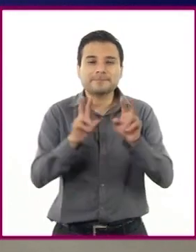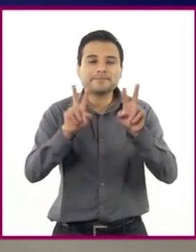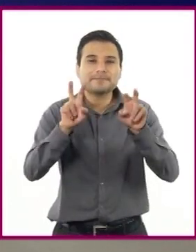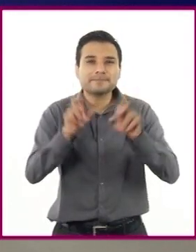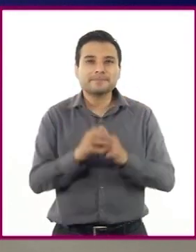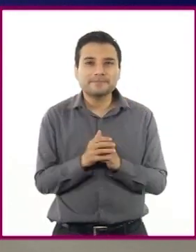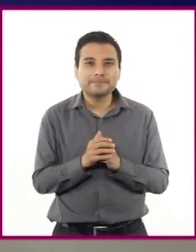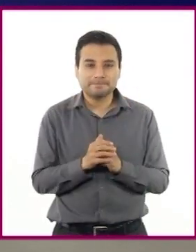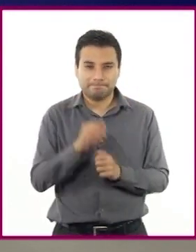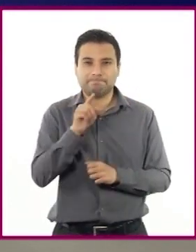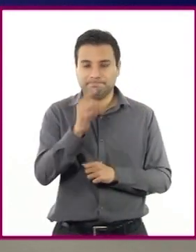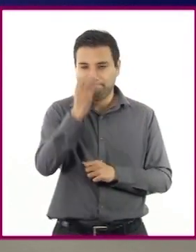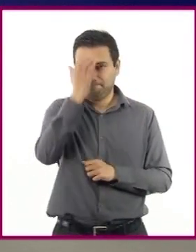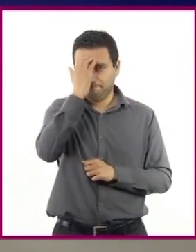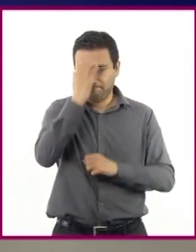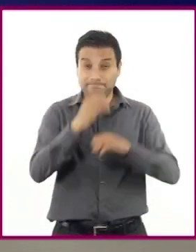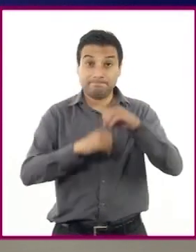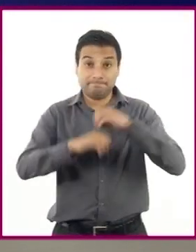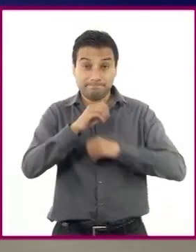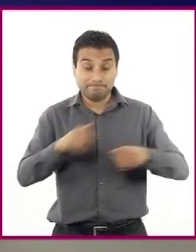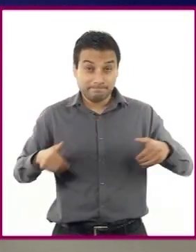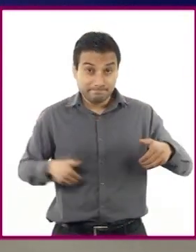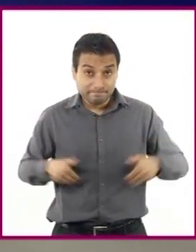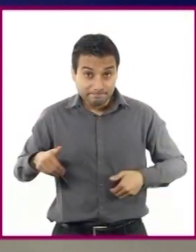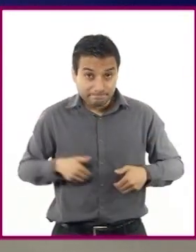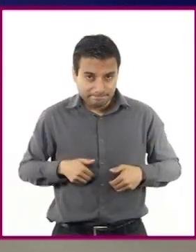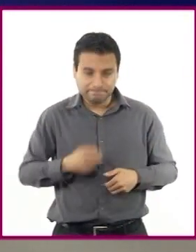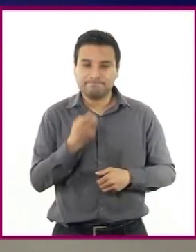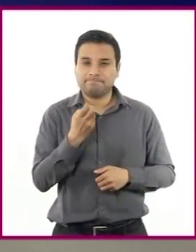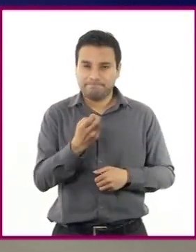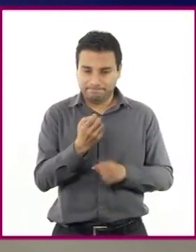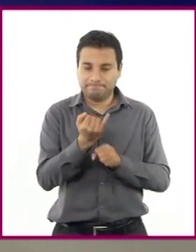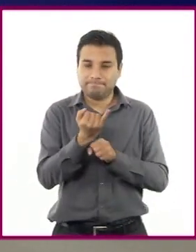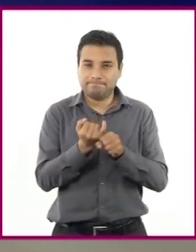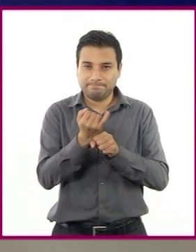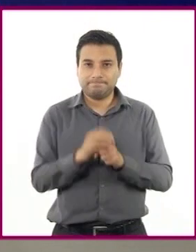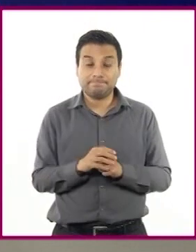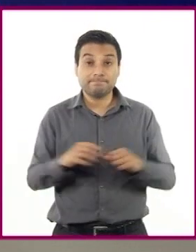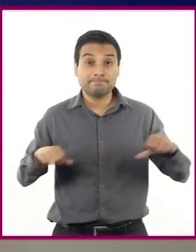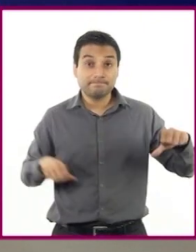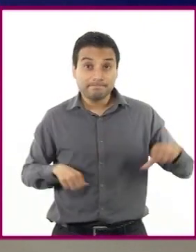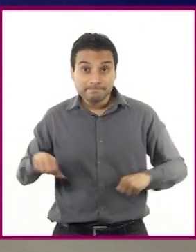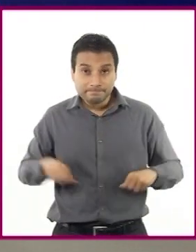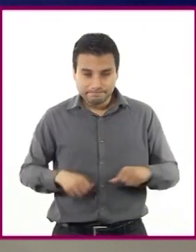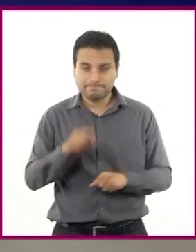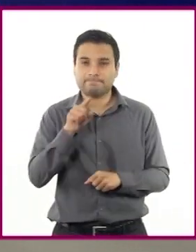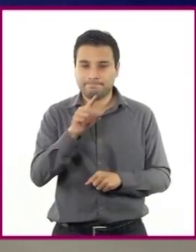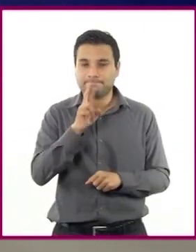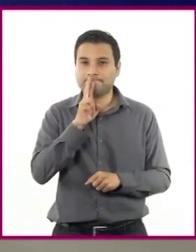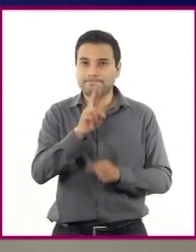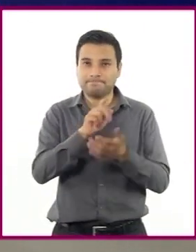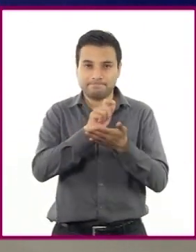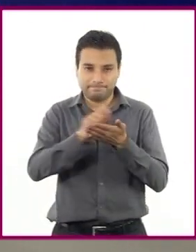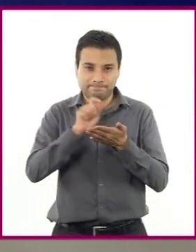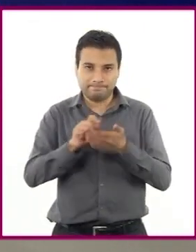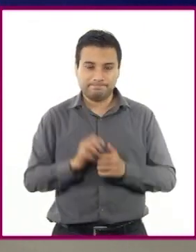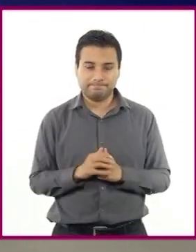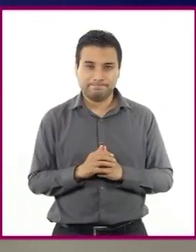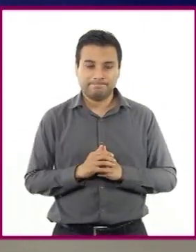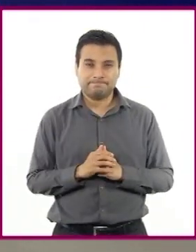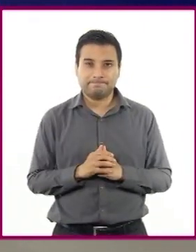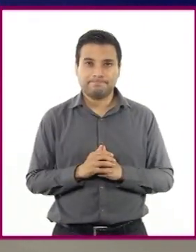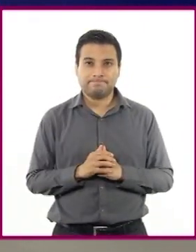estructura de textos teatrales. Realicen las actividades que les presentan para complementar su aprendizaje.